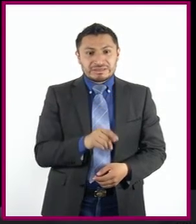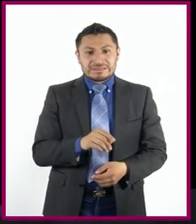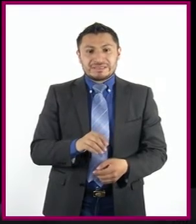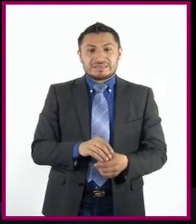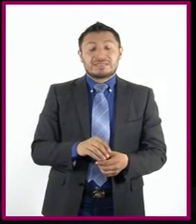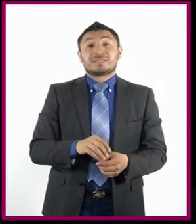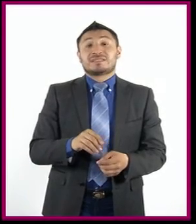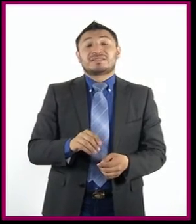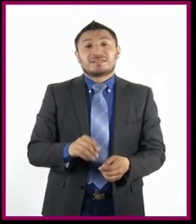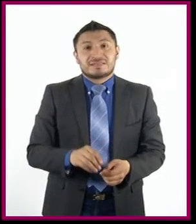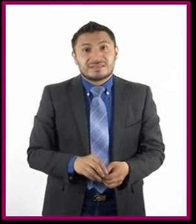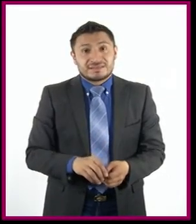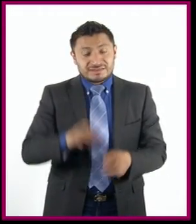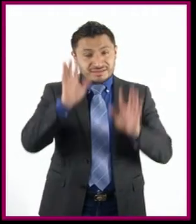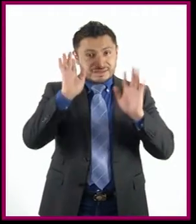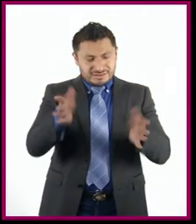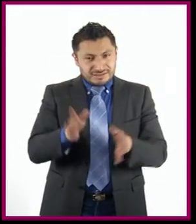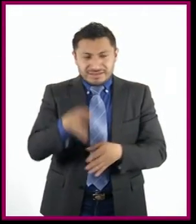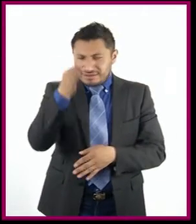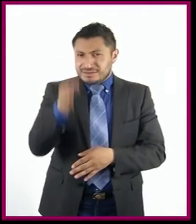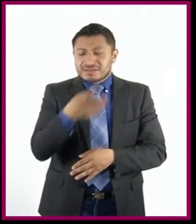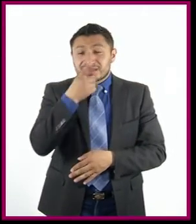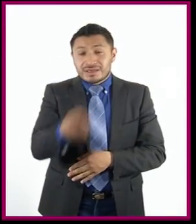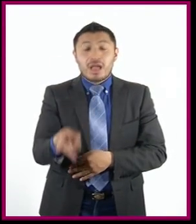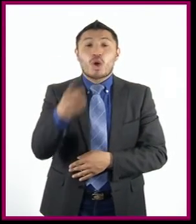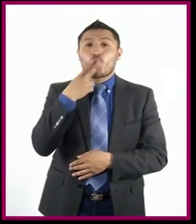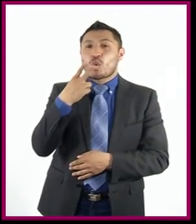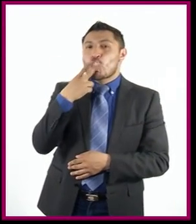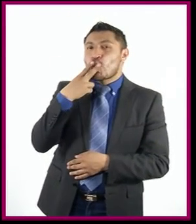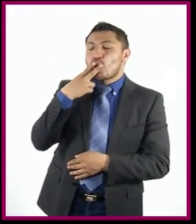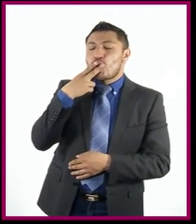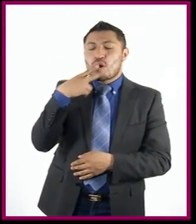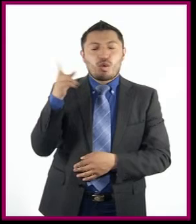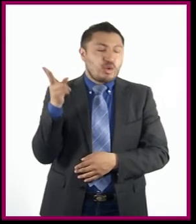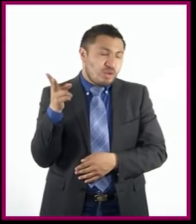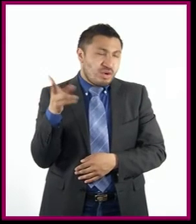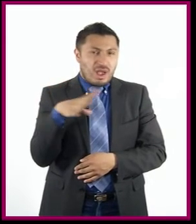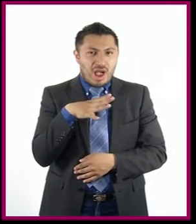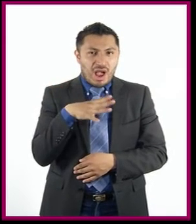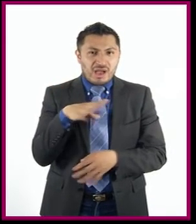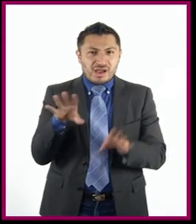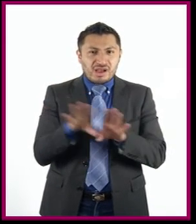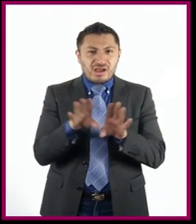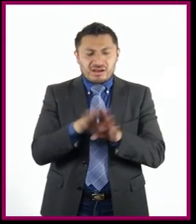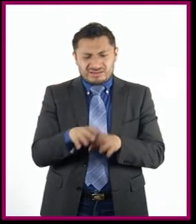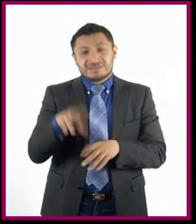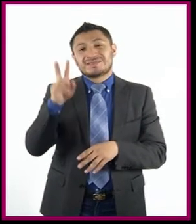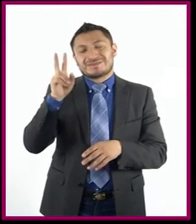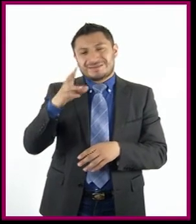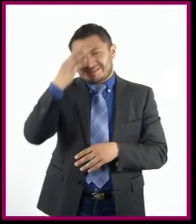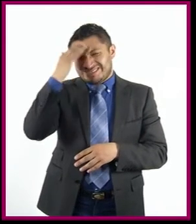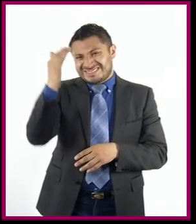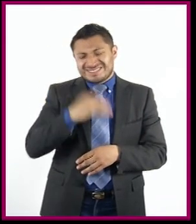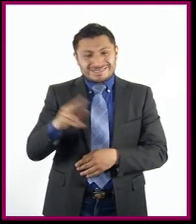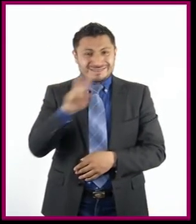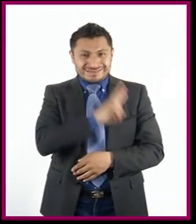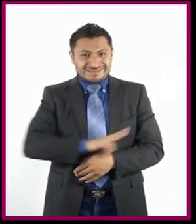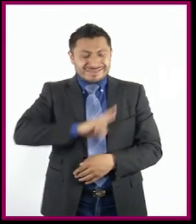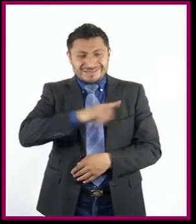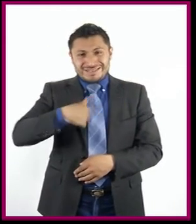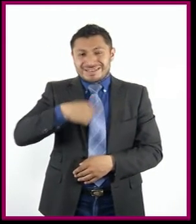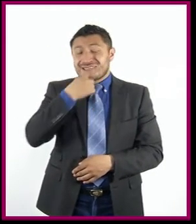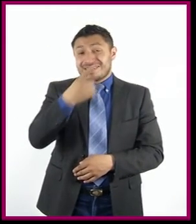Una vez admitido que el tabaco contenga en sí el terrible veneno en que acabo de referirme,